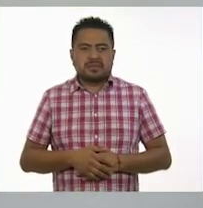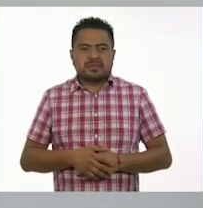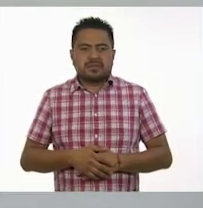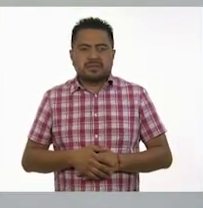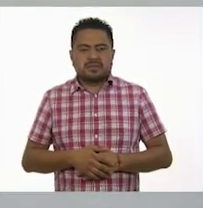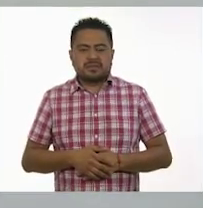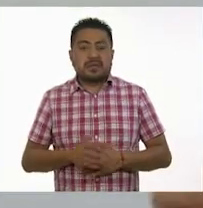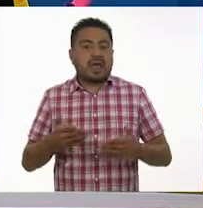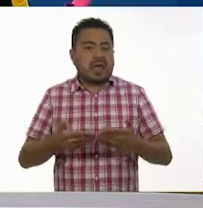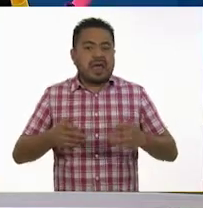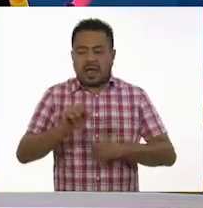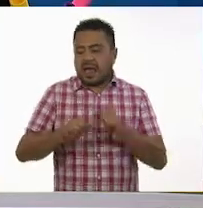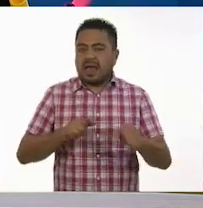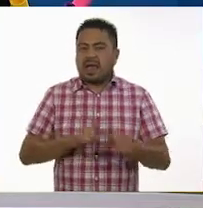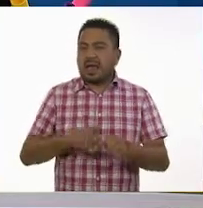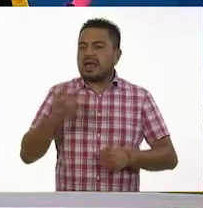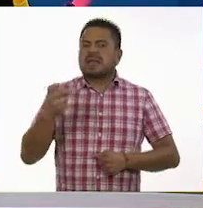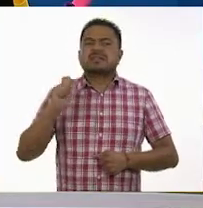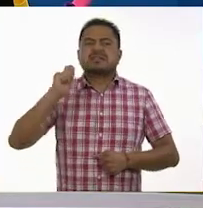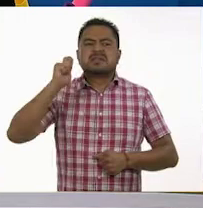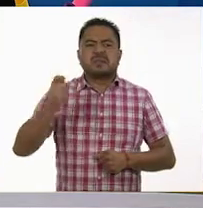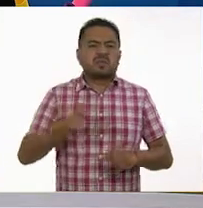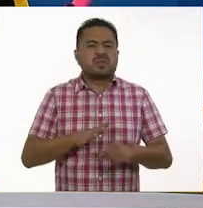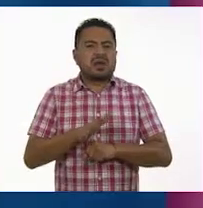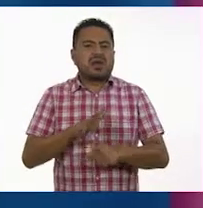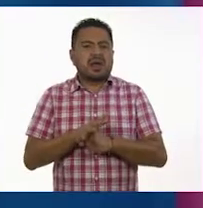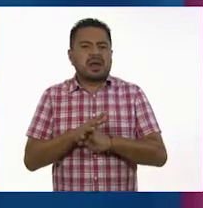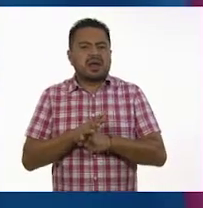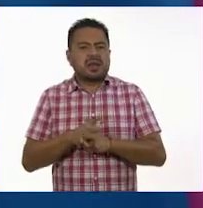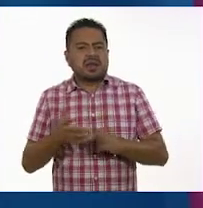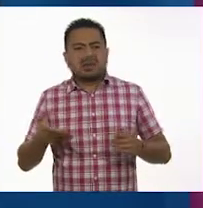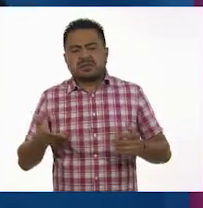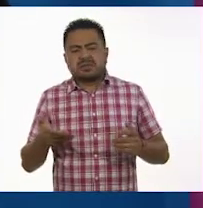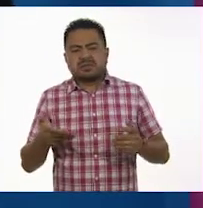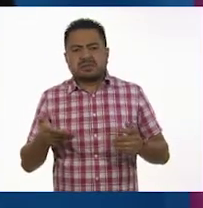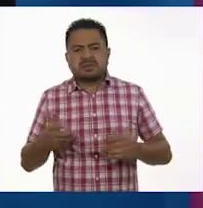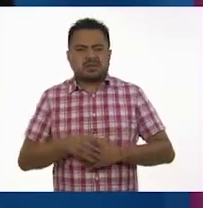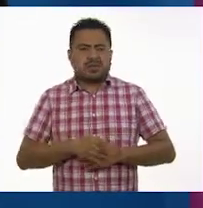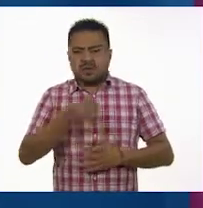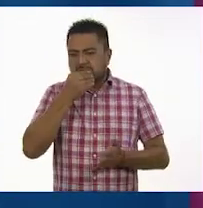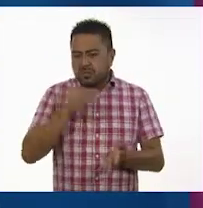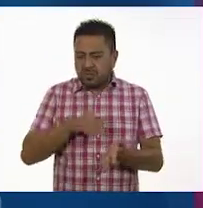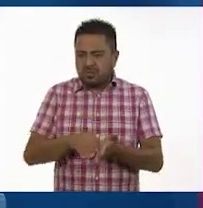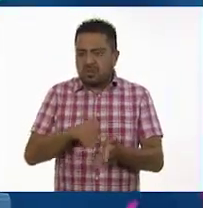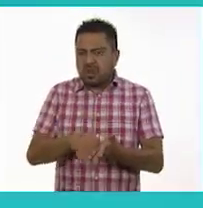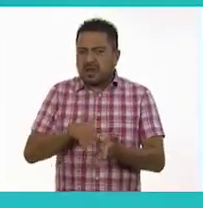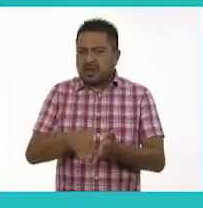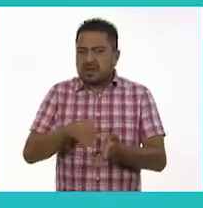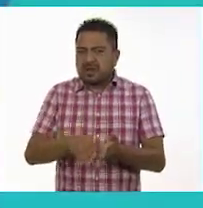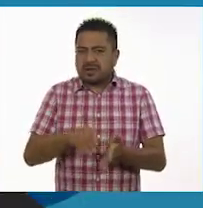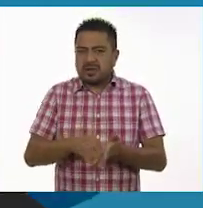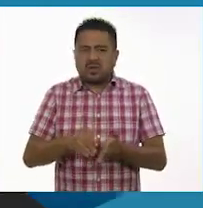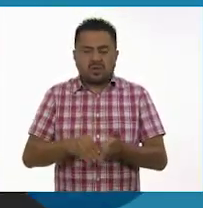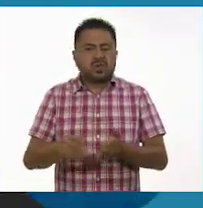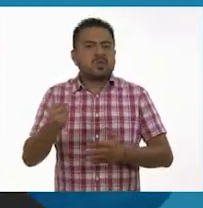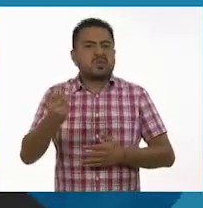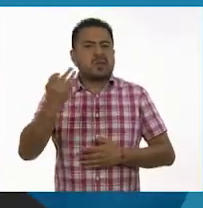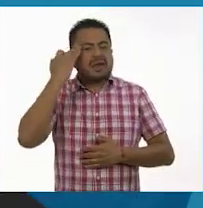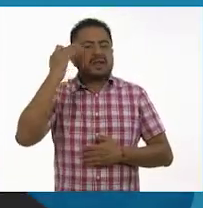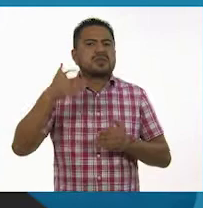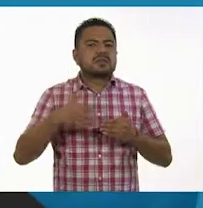Ahora el animal es un puerquito. Un puerquito.